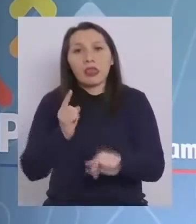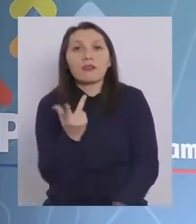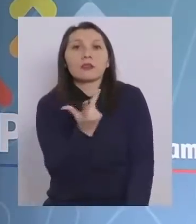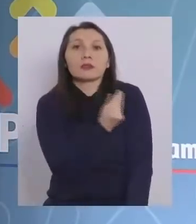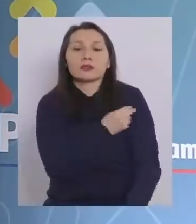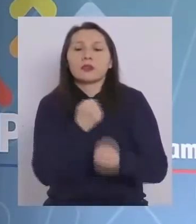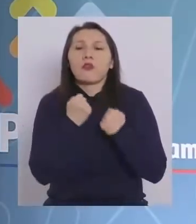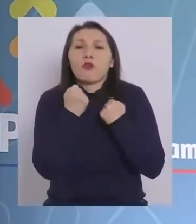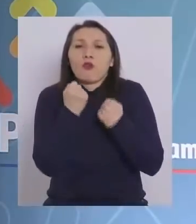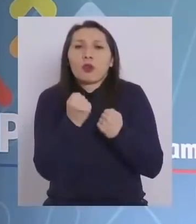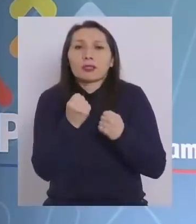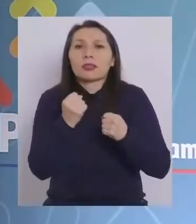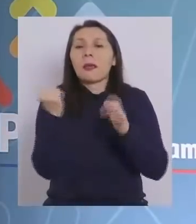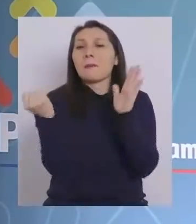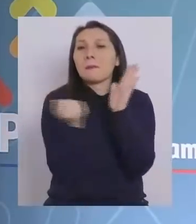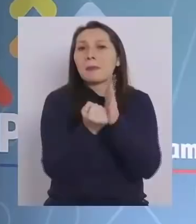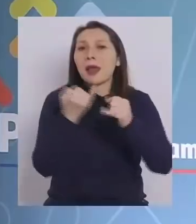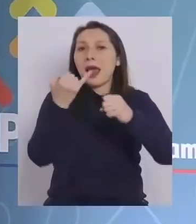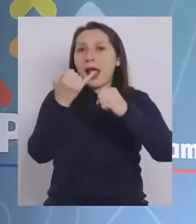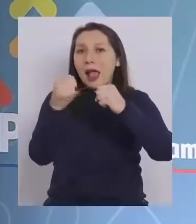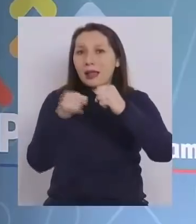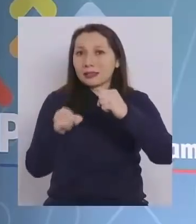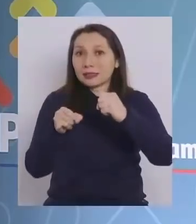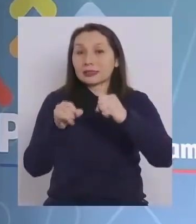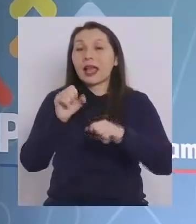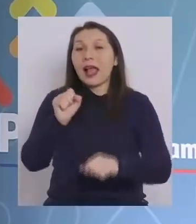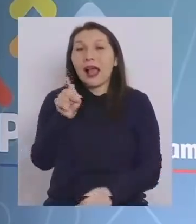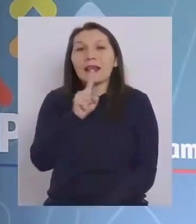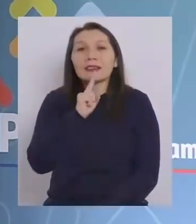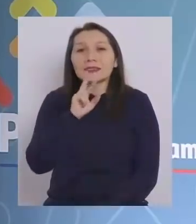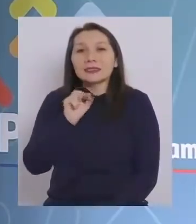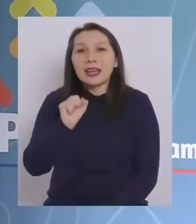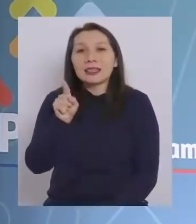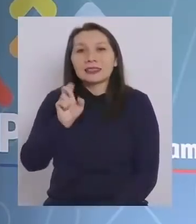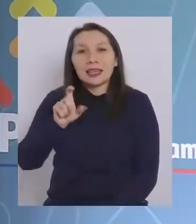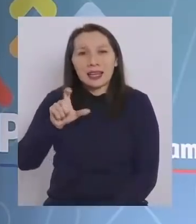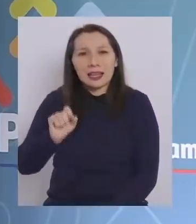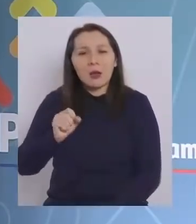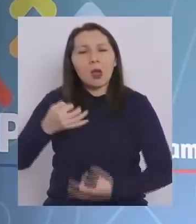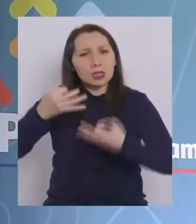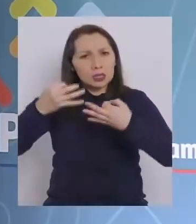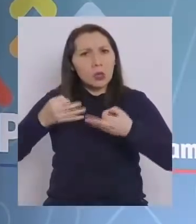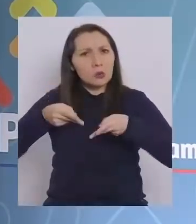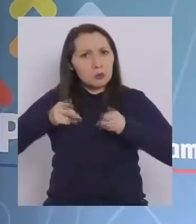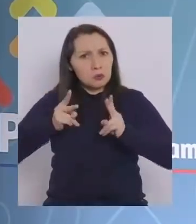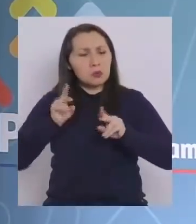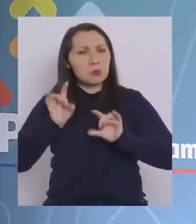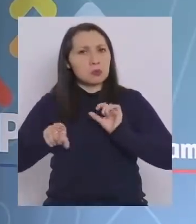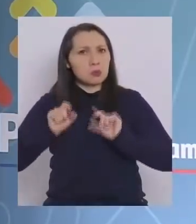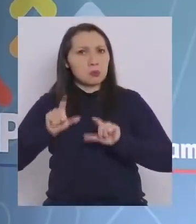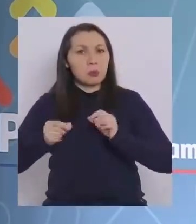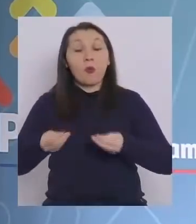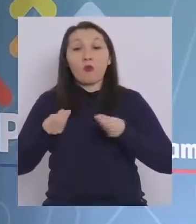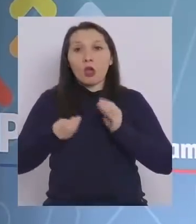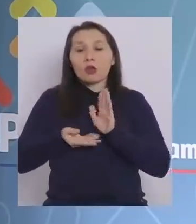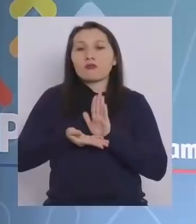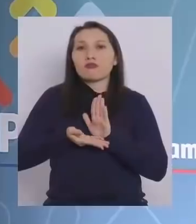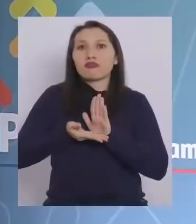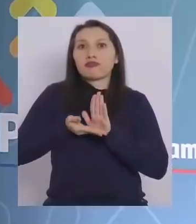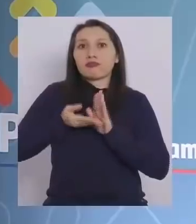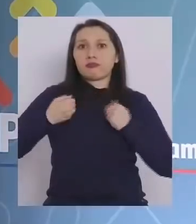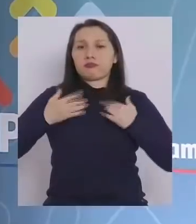la dosis de refuerzo de AstraZeneca, una vacuna que ha demostrado ser segura y muy eficaz, ya que es una vacuna que mostró un aumento